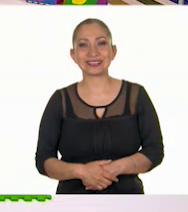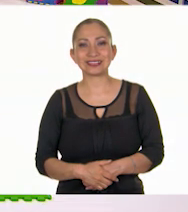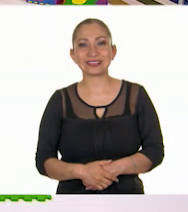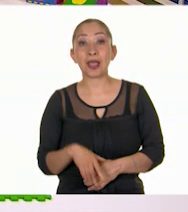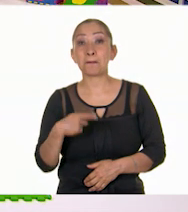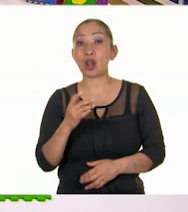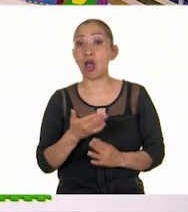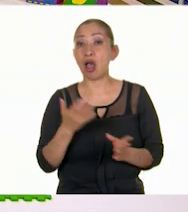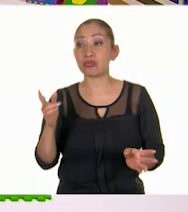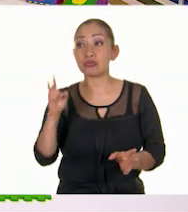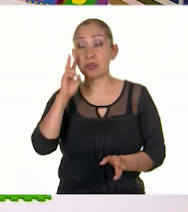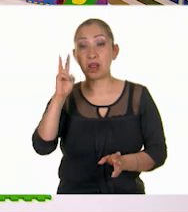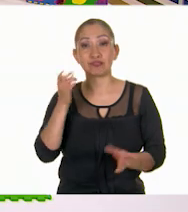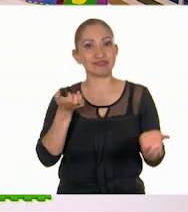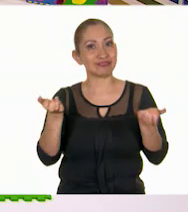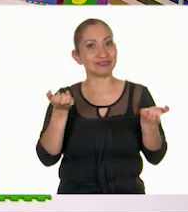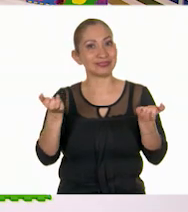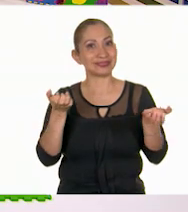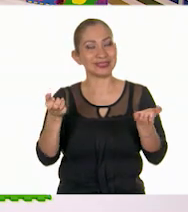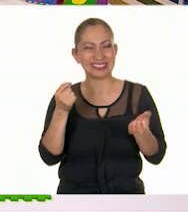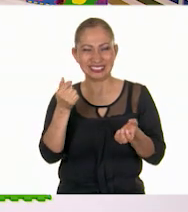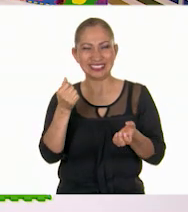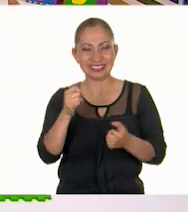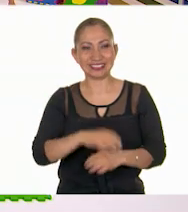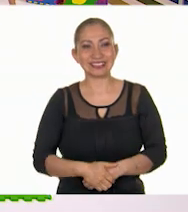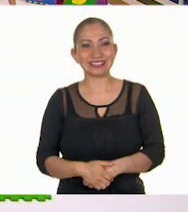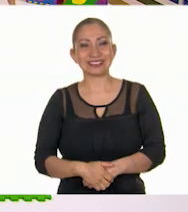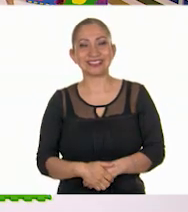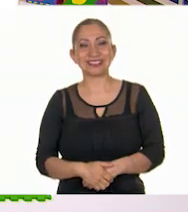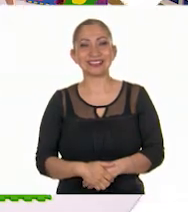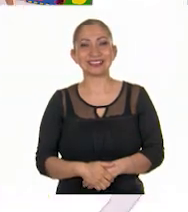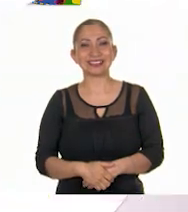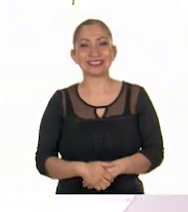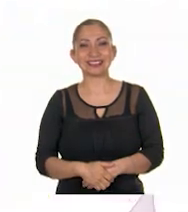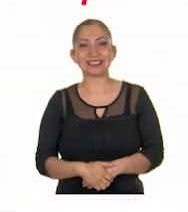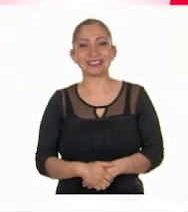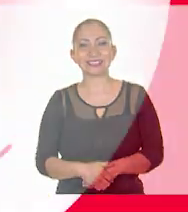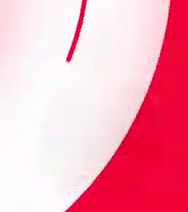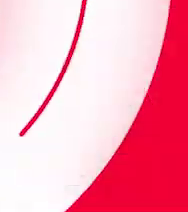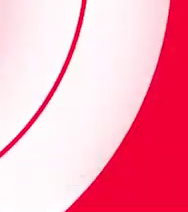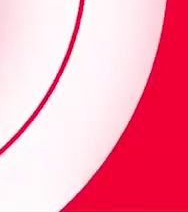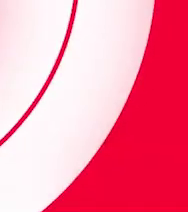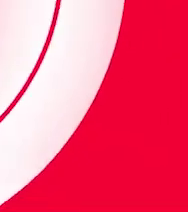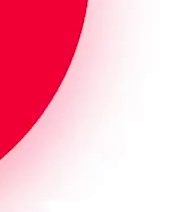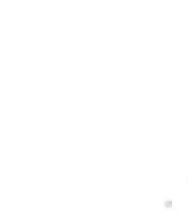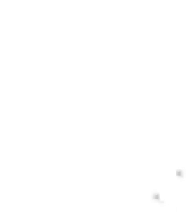Pero antes vamos a movernos un poquito, ¿no? Sí, vamos a movernos.